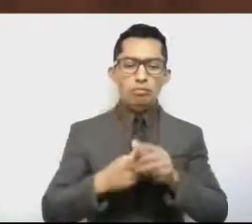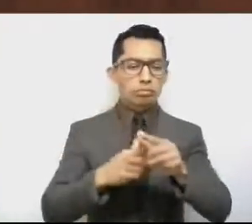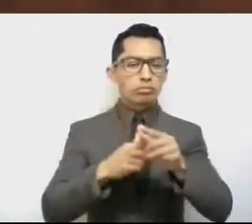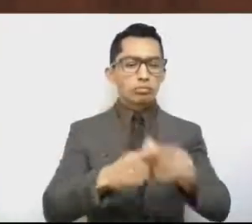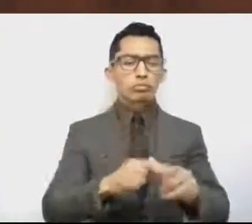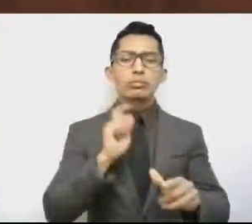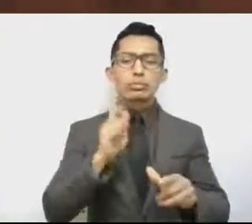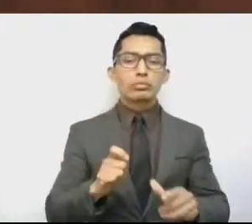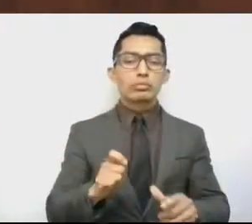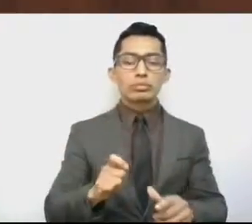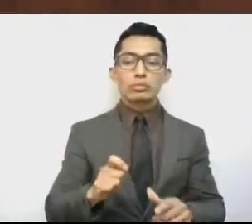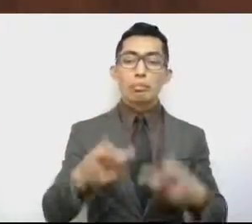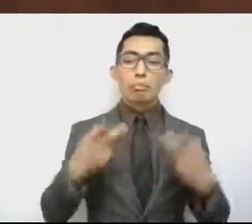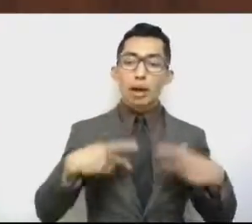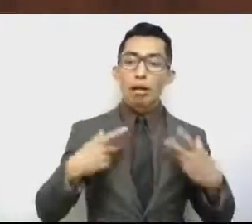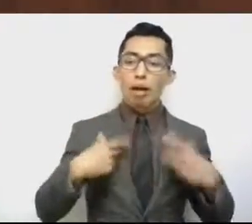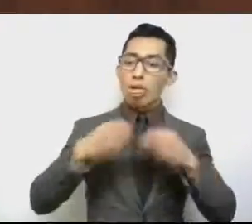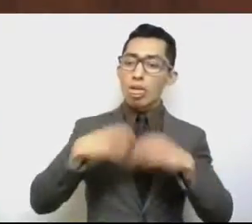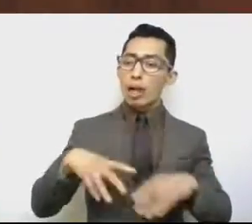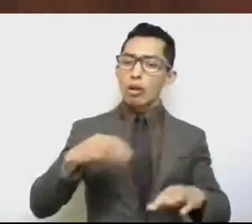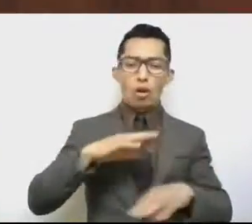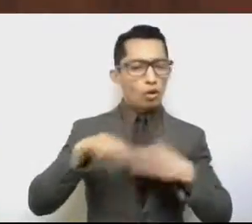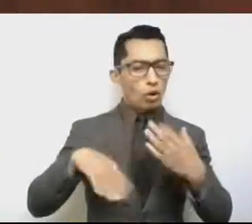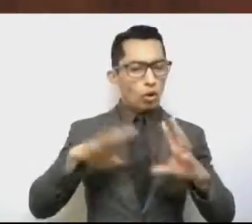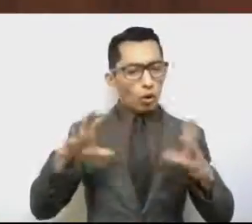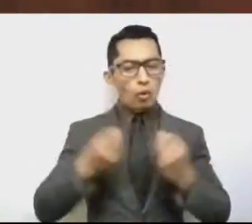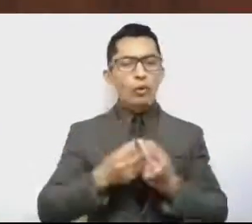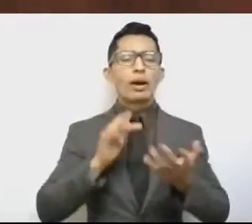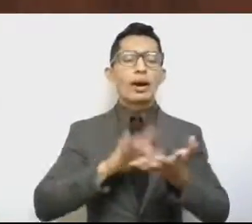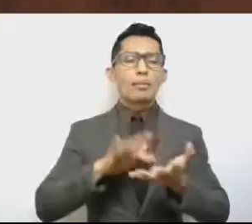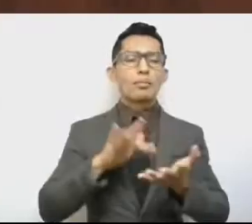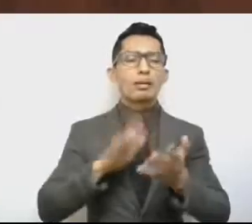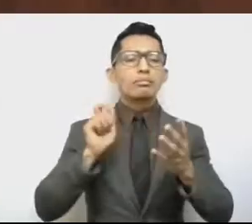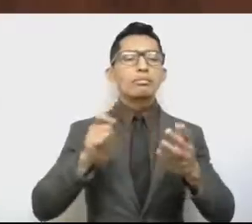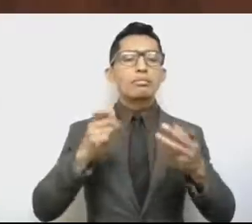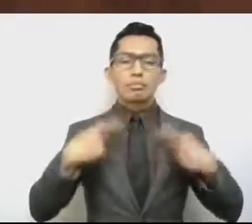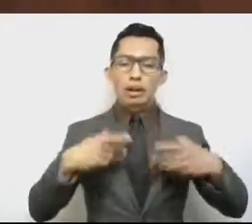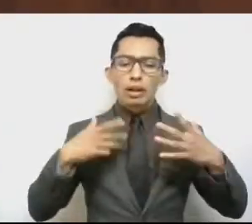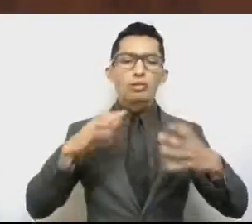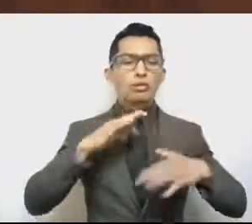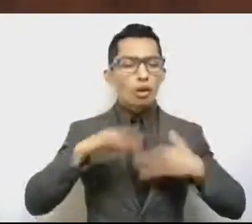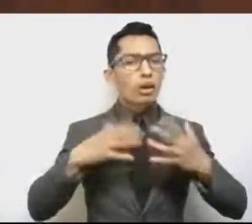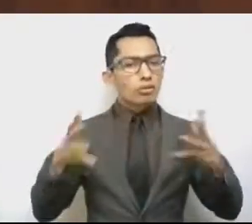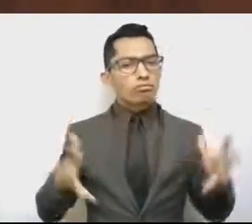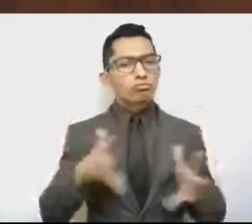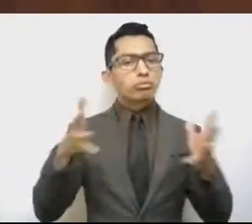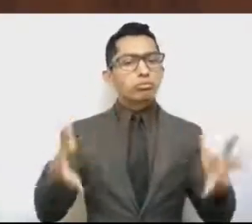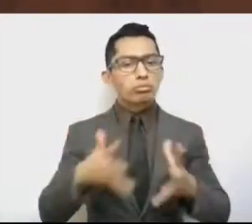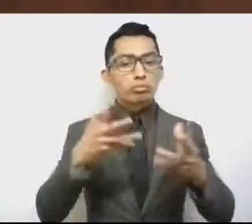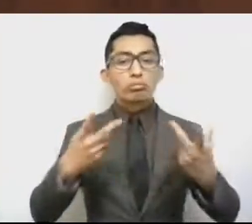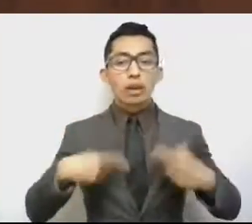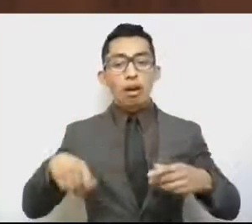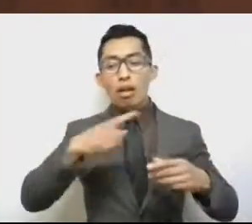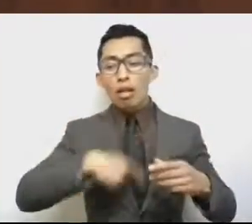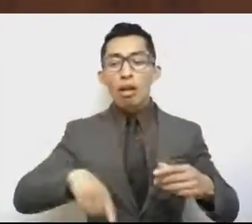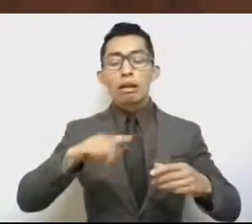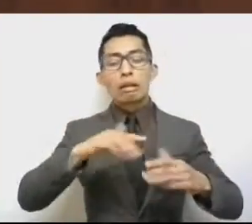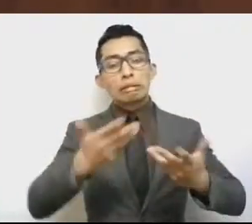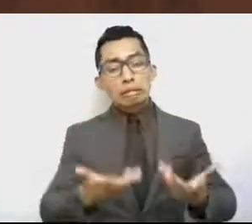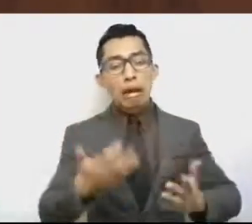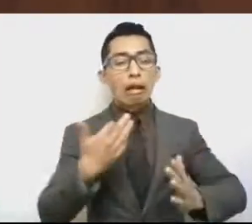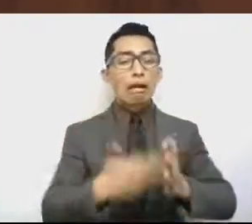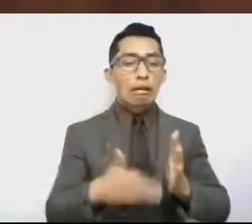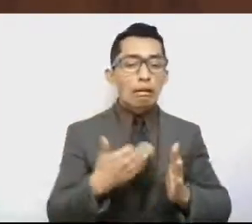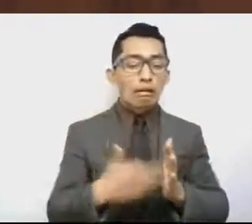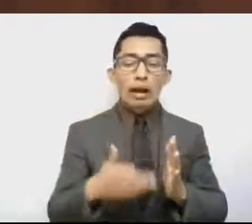nadie se quede atrás, pero sobre todo impulsando a las personas que se encuentran con un grado de vulnerabilidad o rezago,